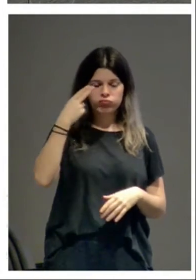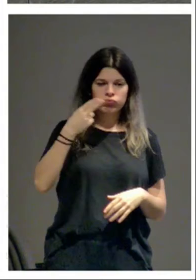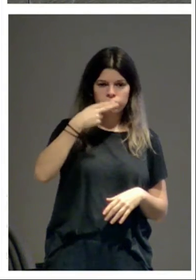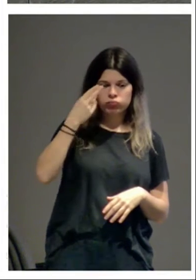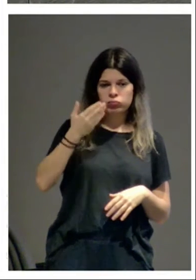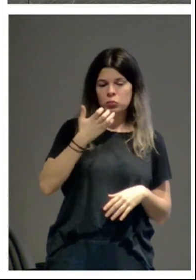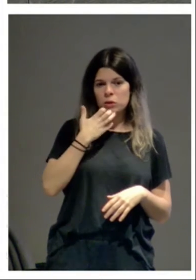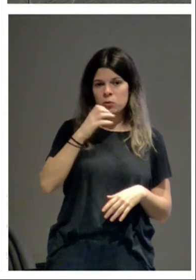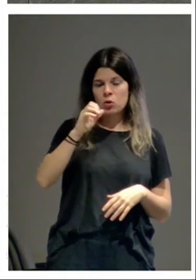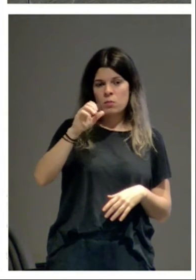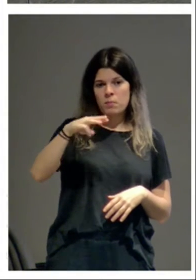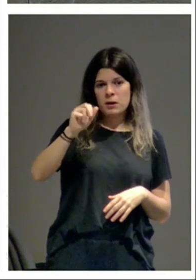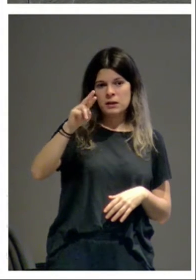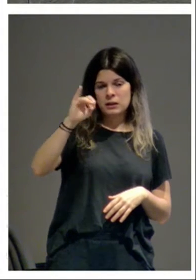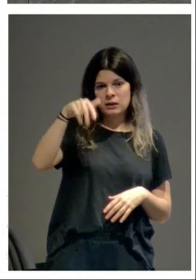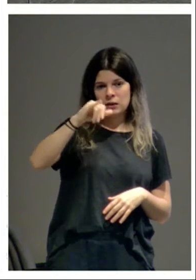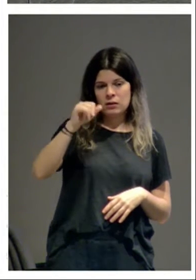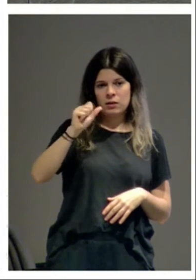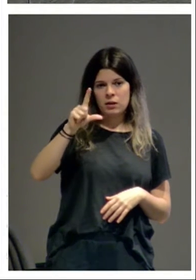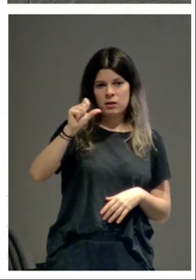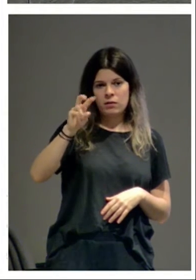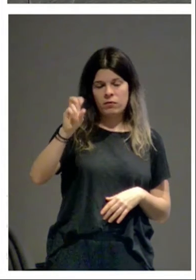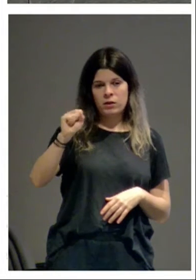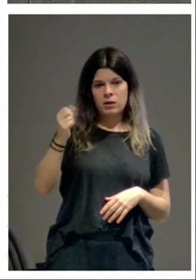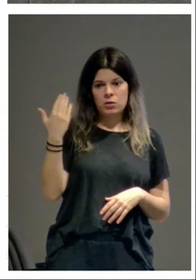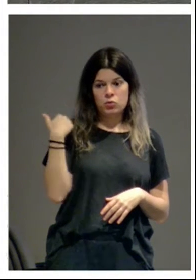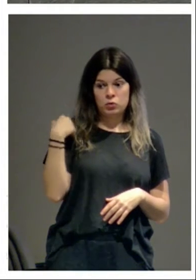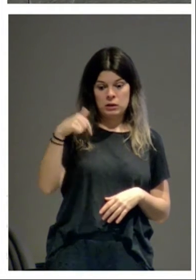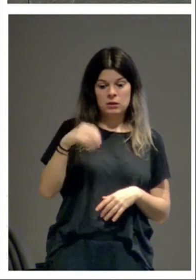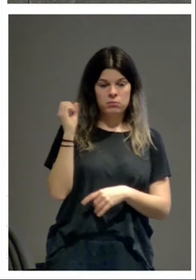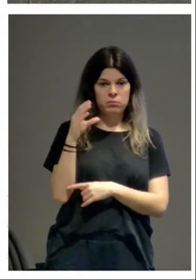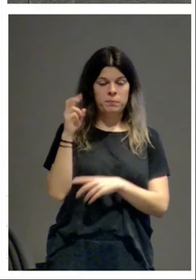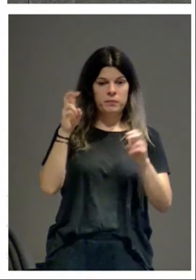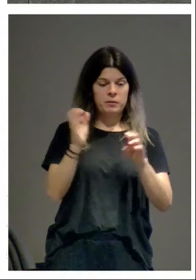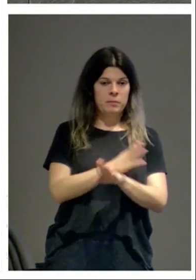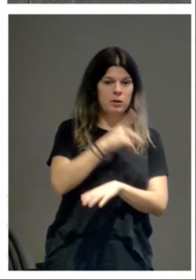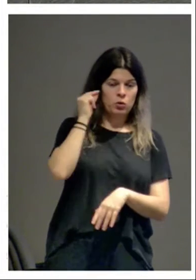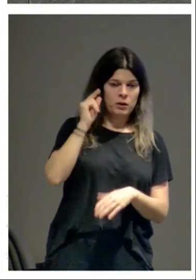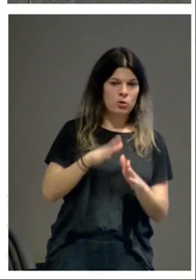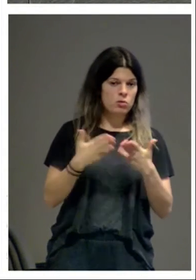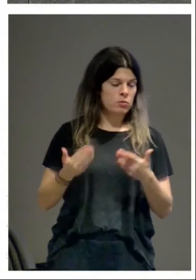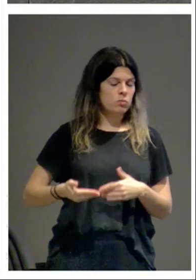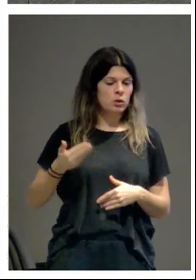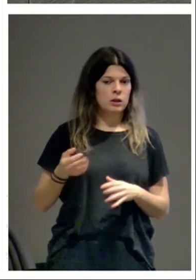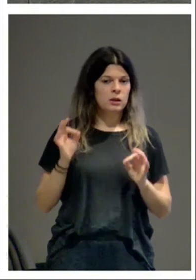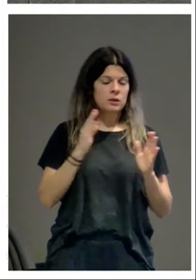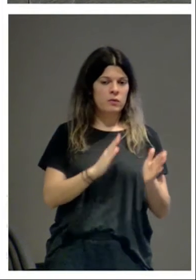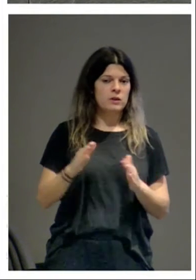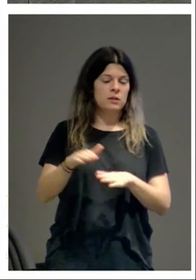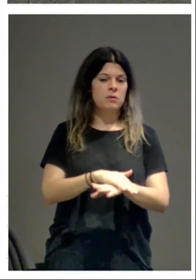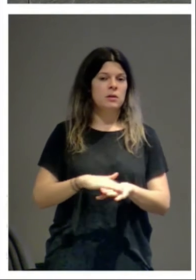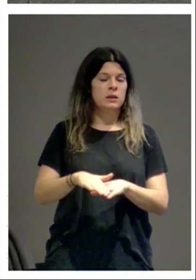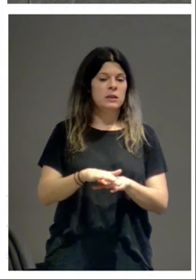Carlos Martínez Álava, que el otro día estuvo aquí hablando de prerrománico, un libro importantísimo para una fase fundamental,